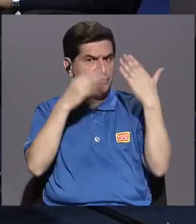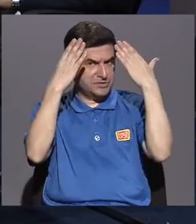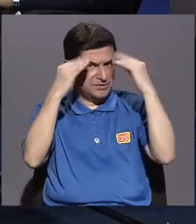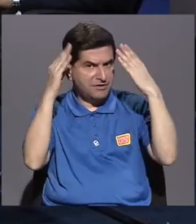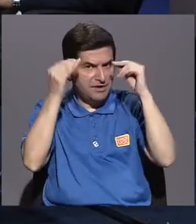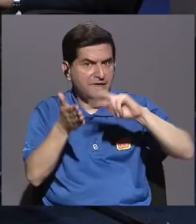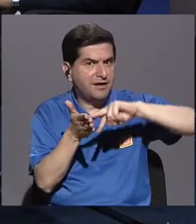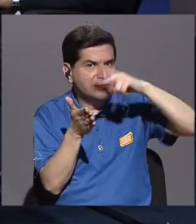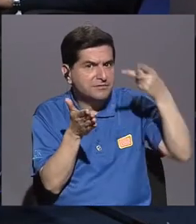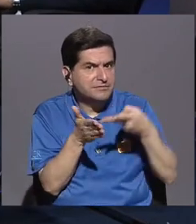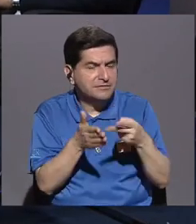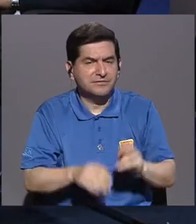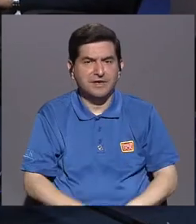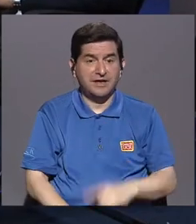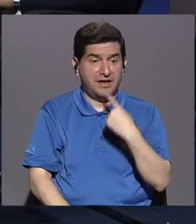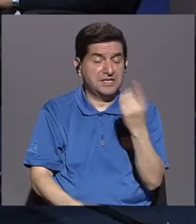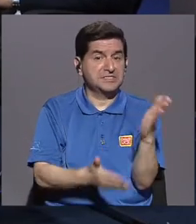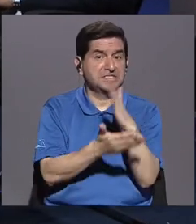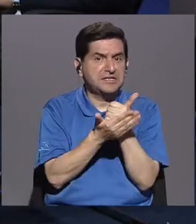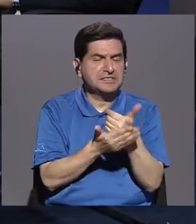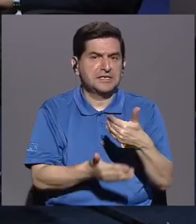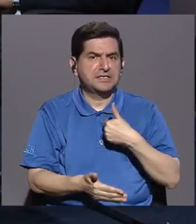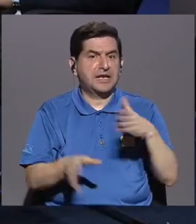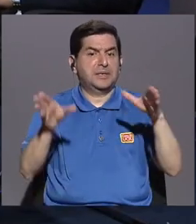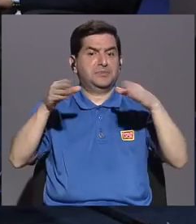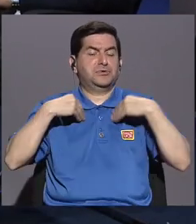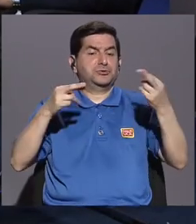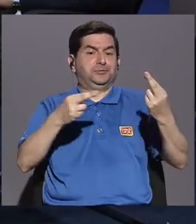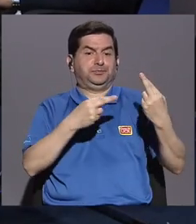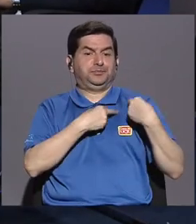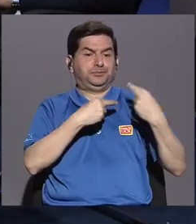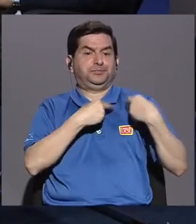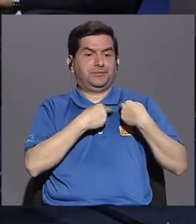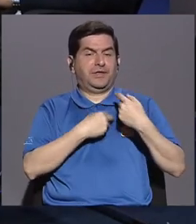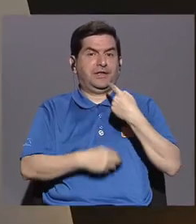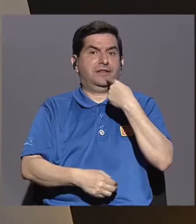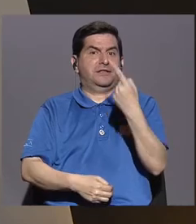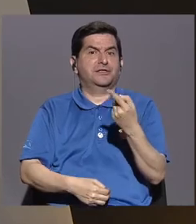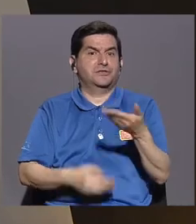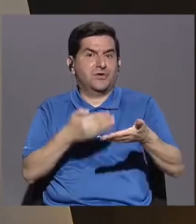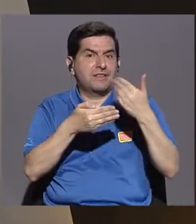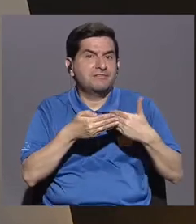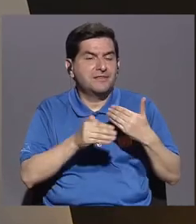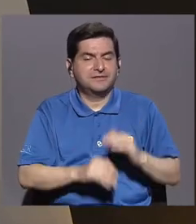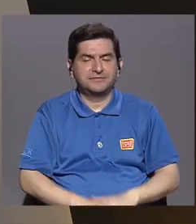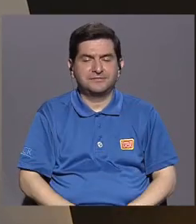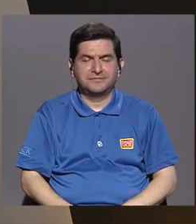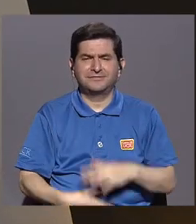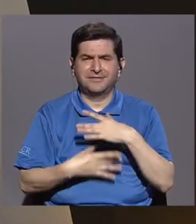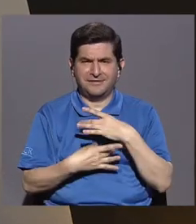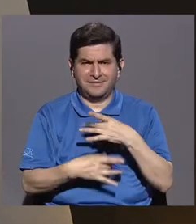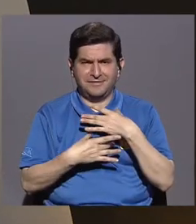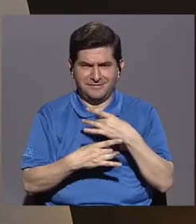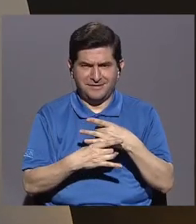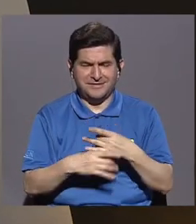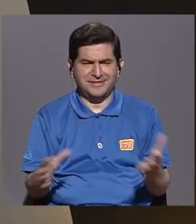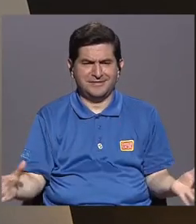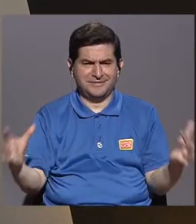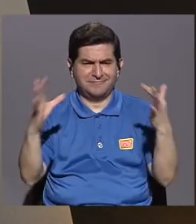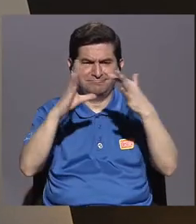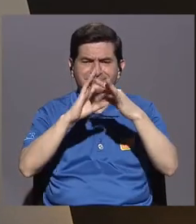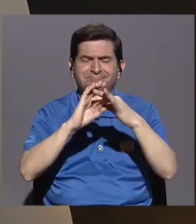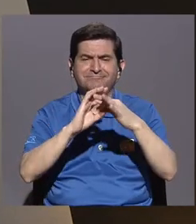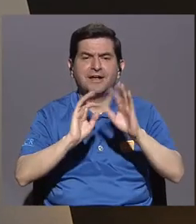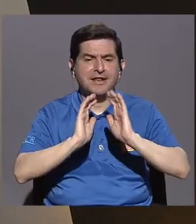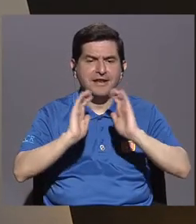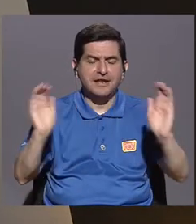informar. De que cuando decimos algo tenemos que asumir la responsabilidad de lo que decimos. Es interesante ver cómo se relacionan